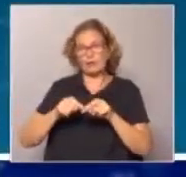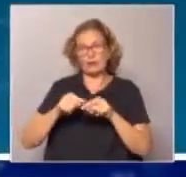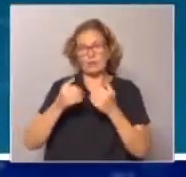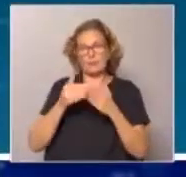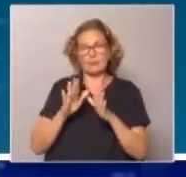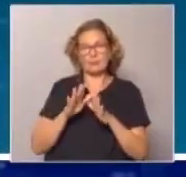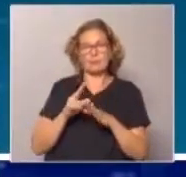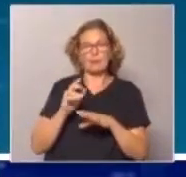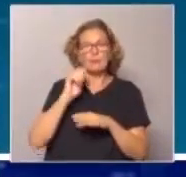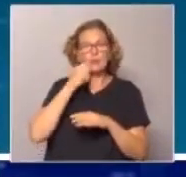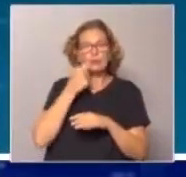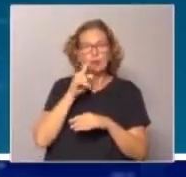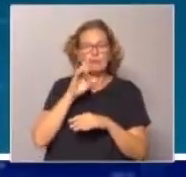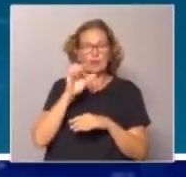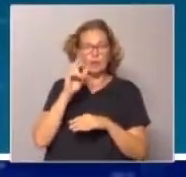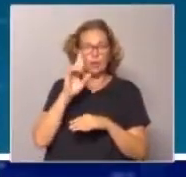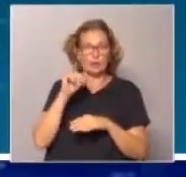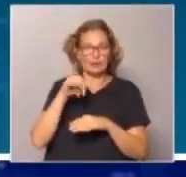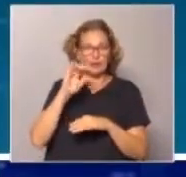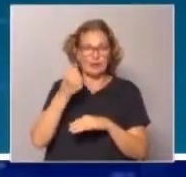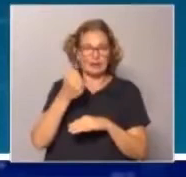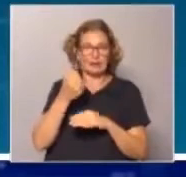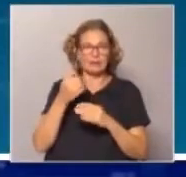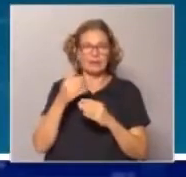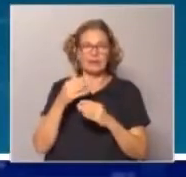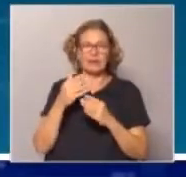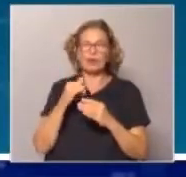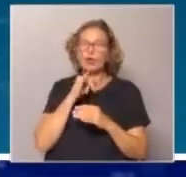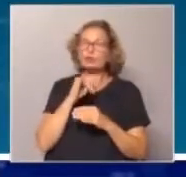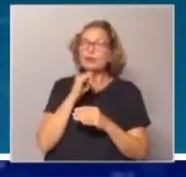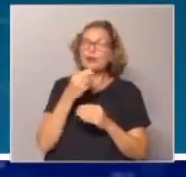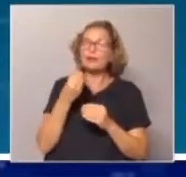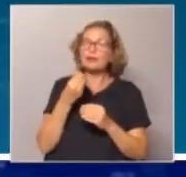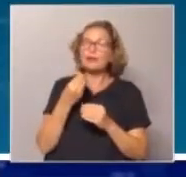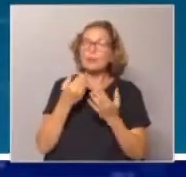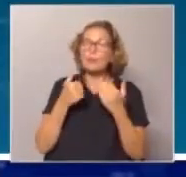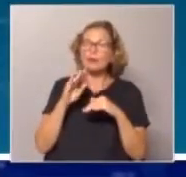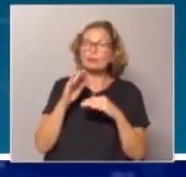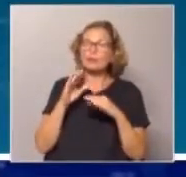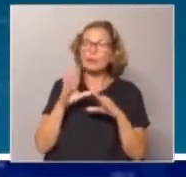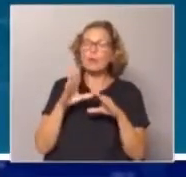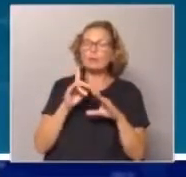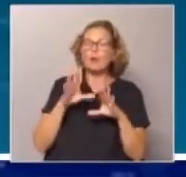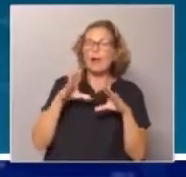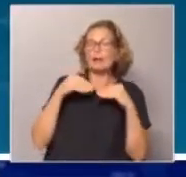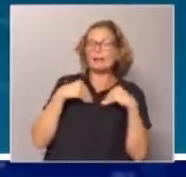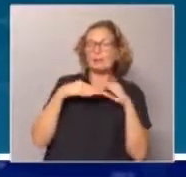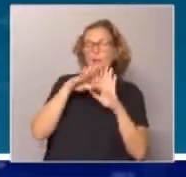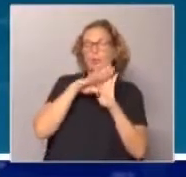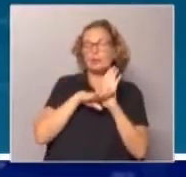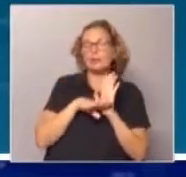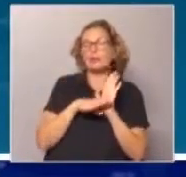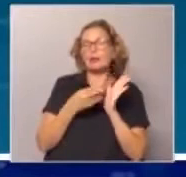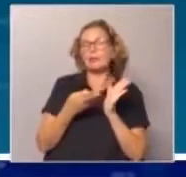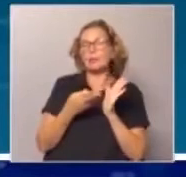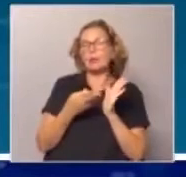inicial. Me gustaría que Verónica nos contara qué es lo que incide en el mayor o menor acatamiento de estas medidas.